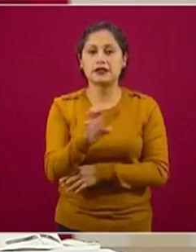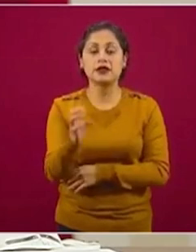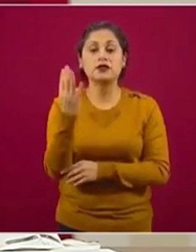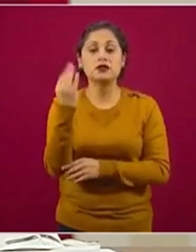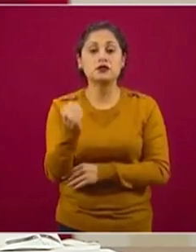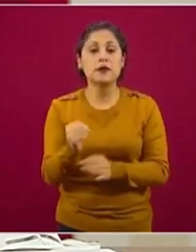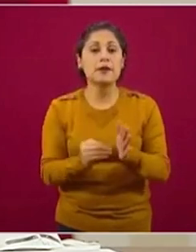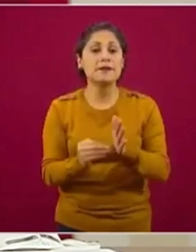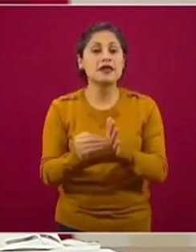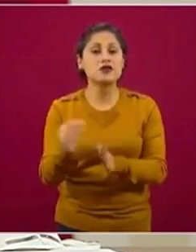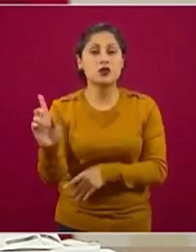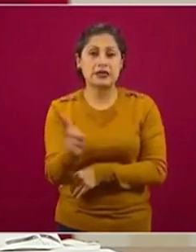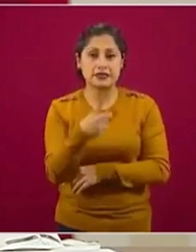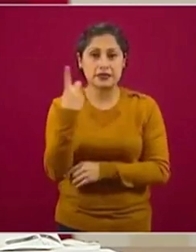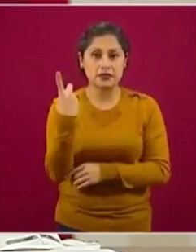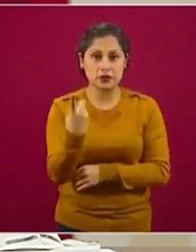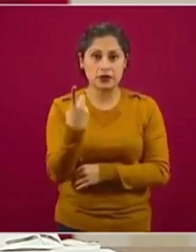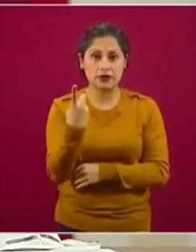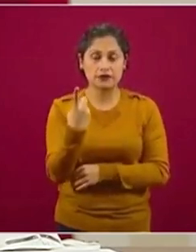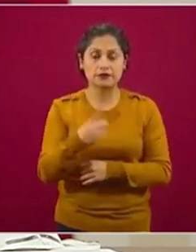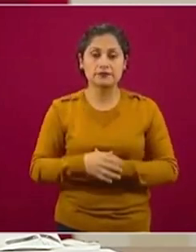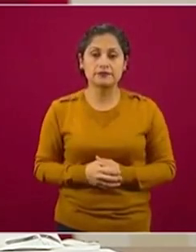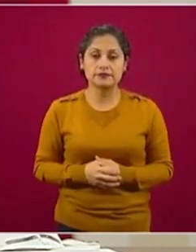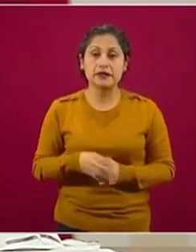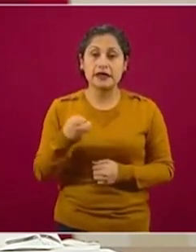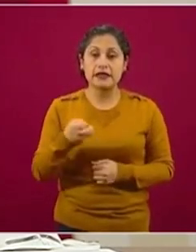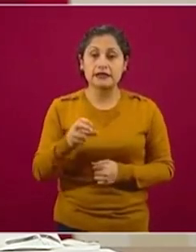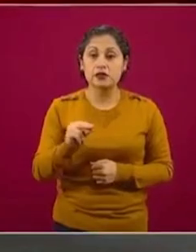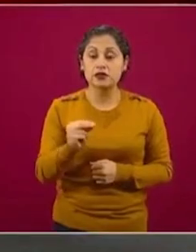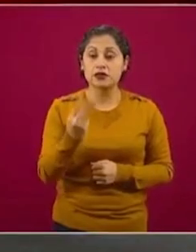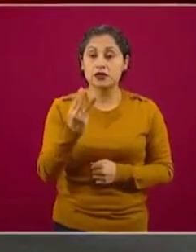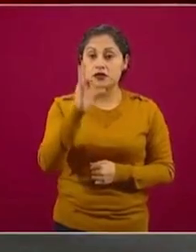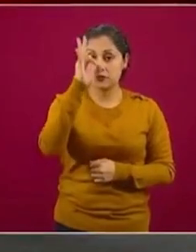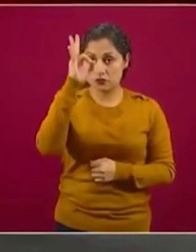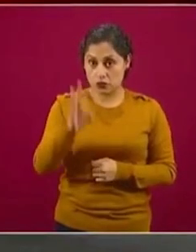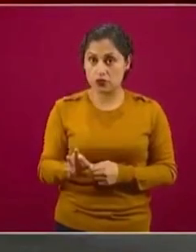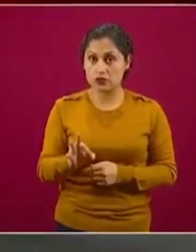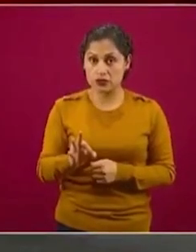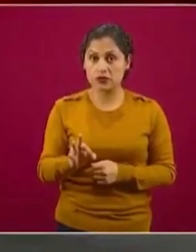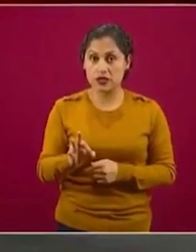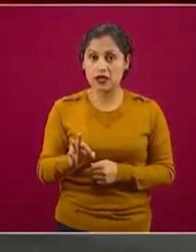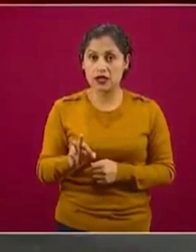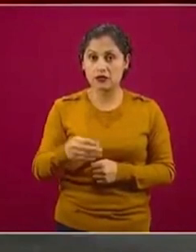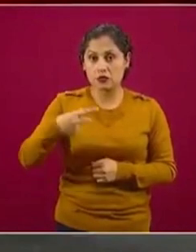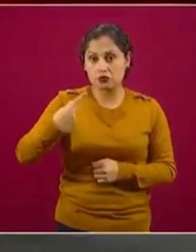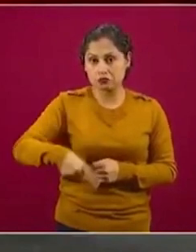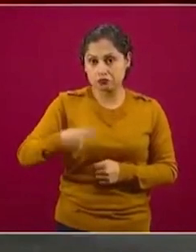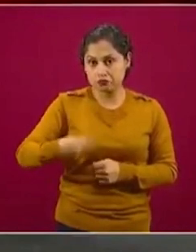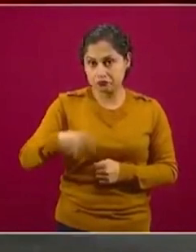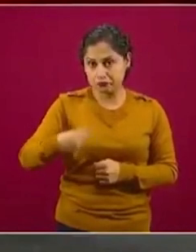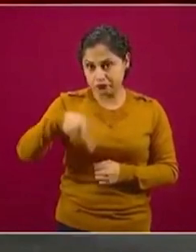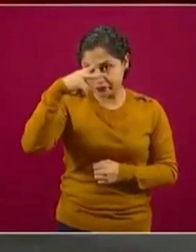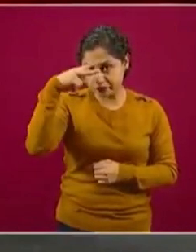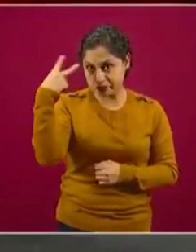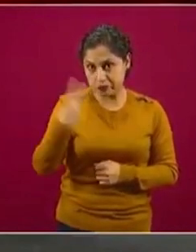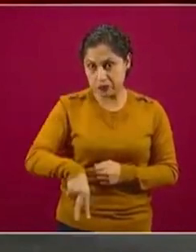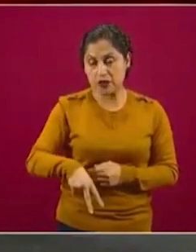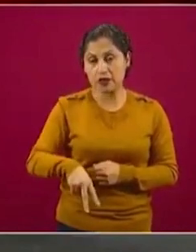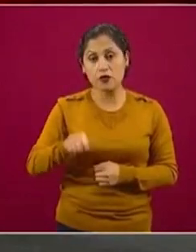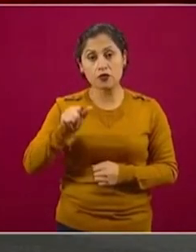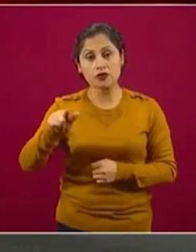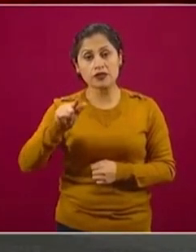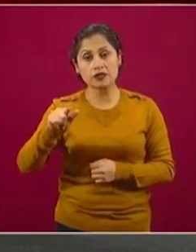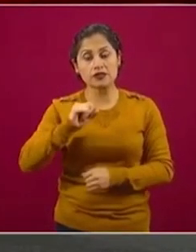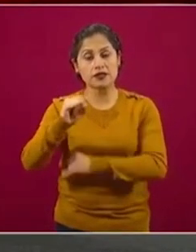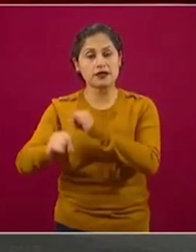dólares, de los cuales el 83 por ciento corresponden al mercado nacional y el 17 al mercado